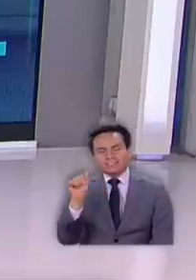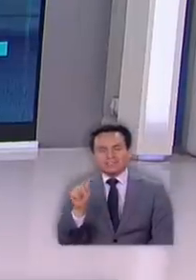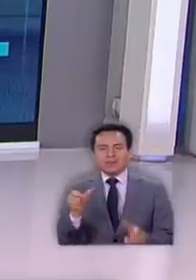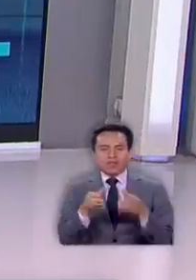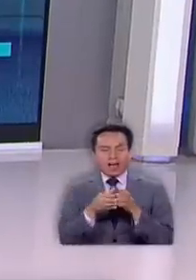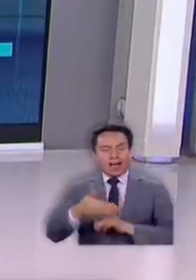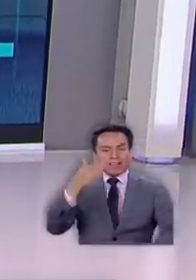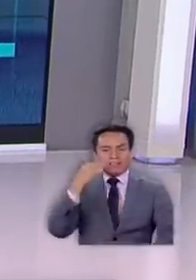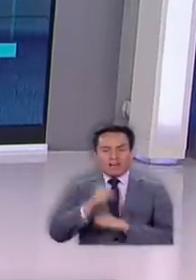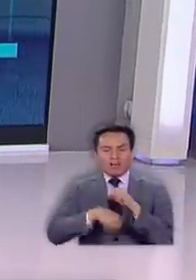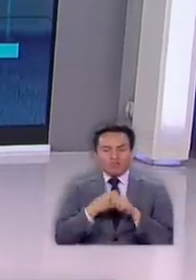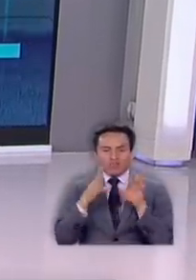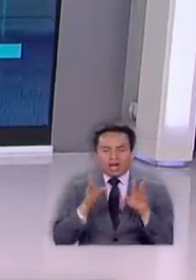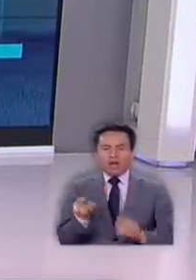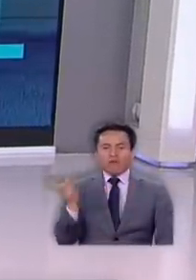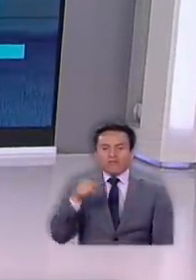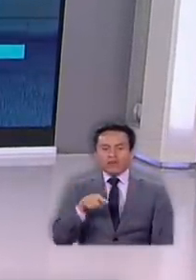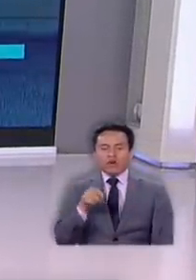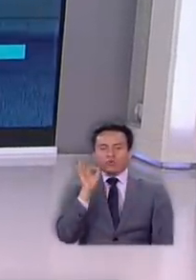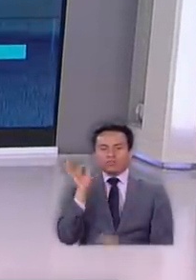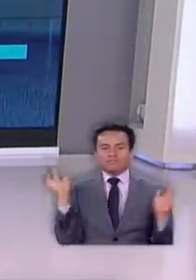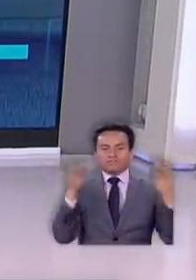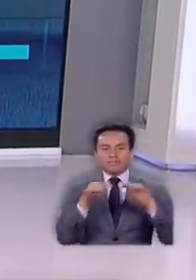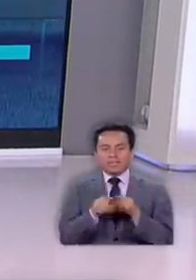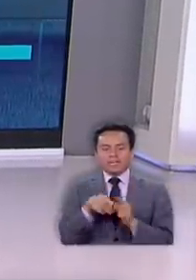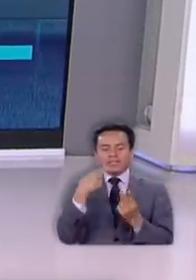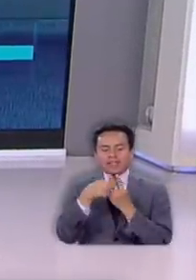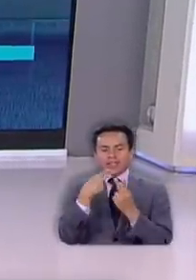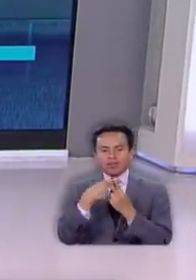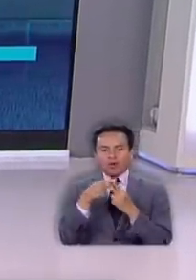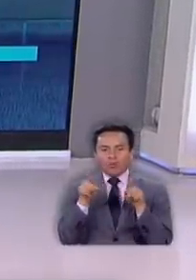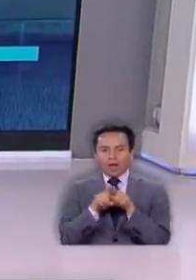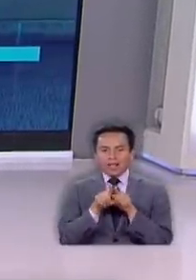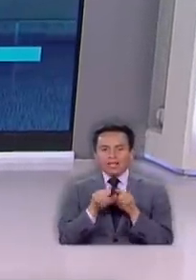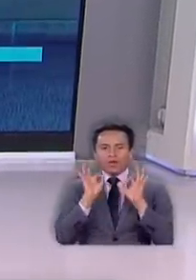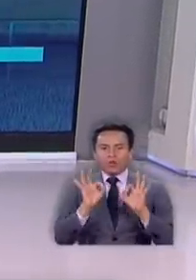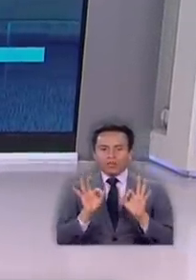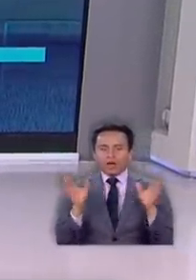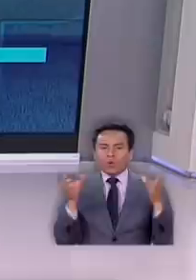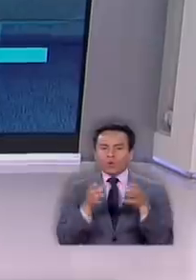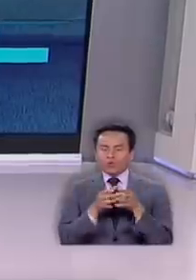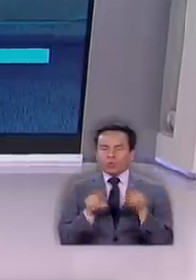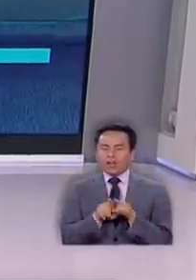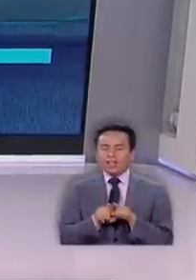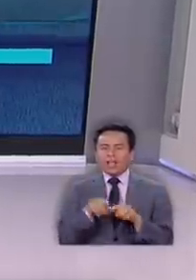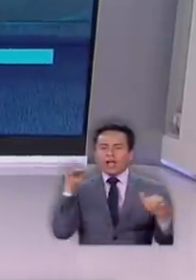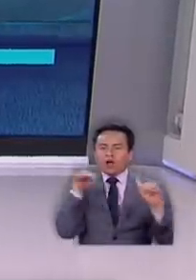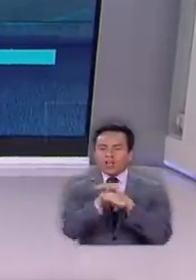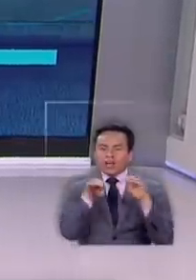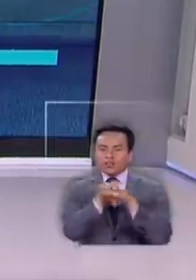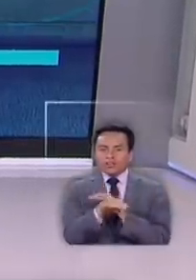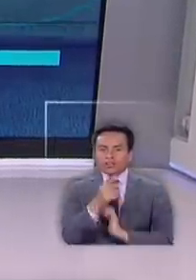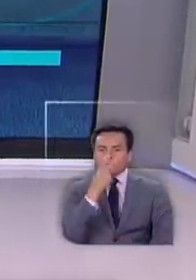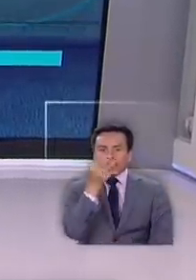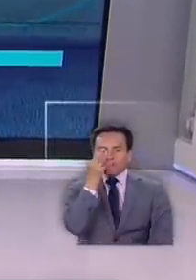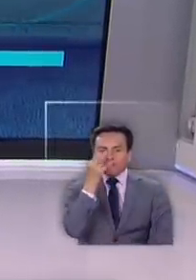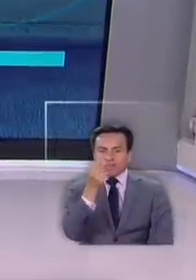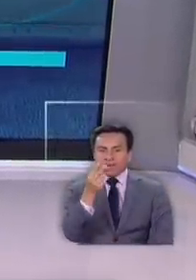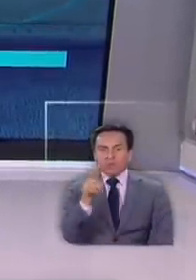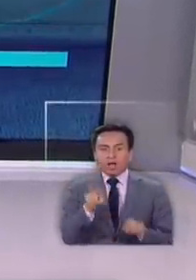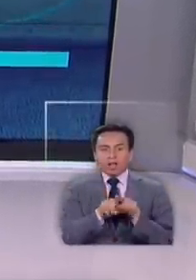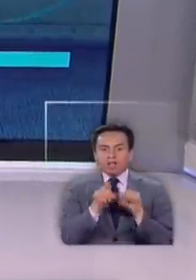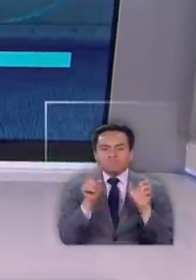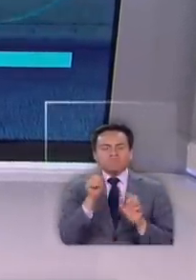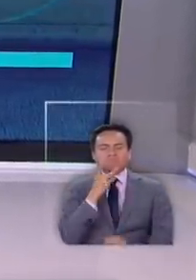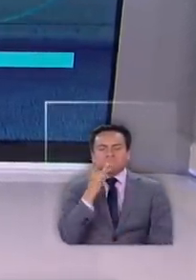Salas que después de años volvieron a reunirse la Teletón sirvió para juntar a estos goleadores y que si bien no fueron